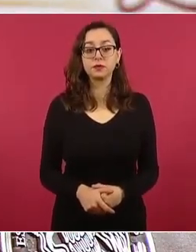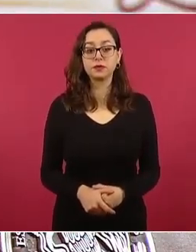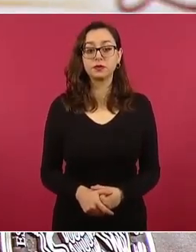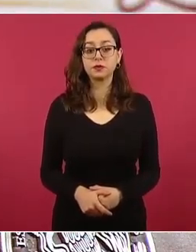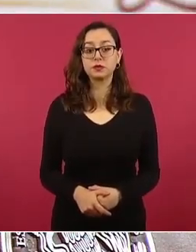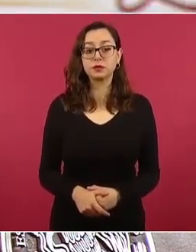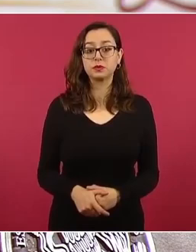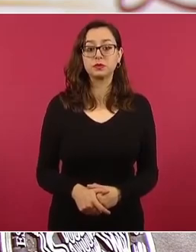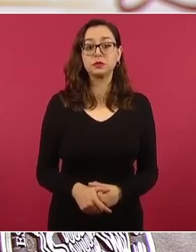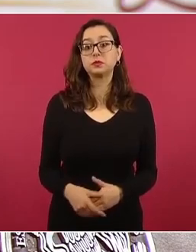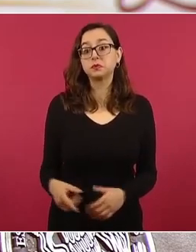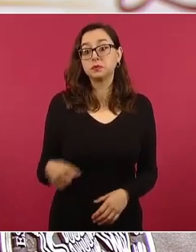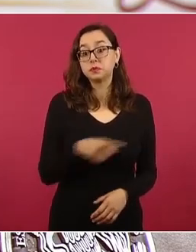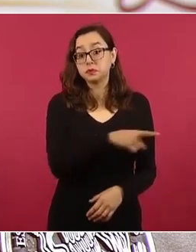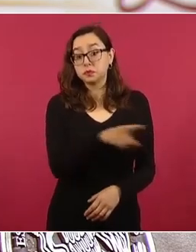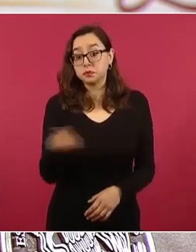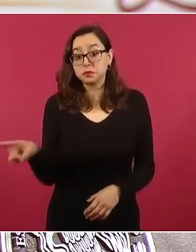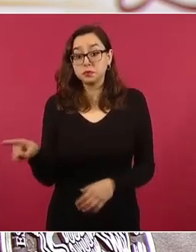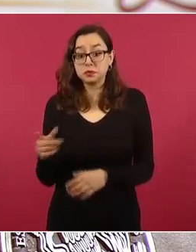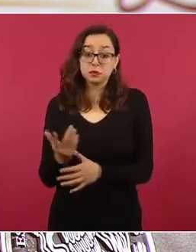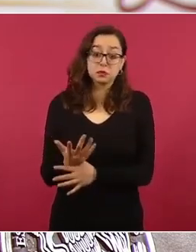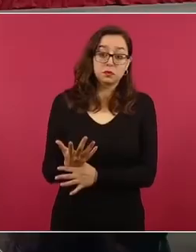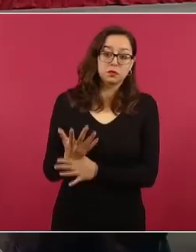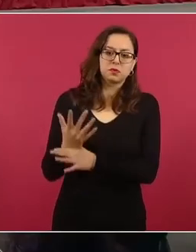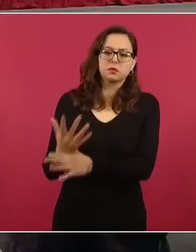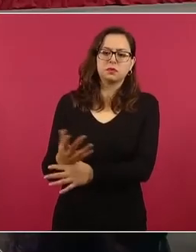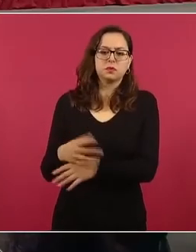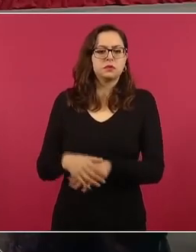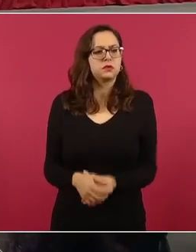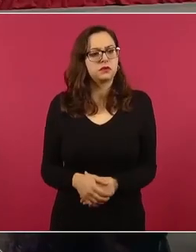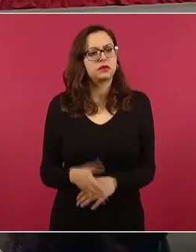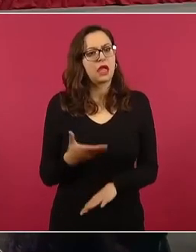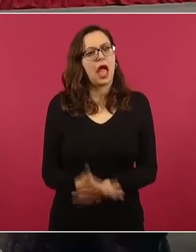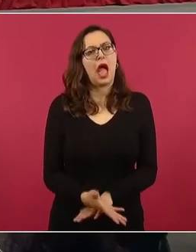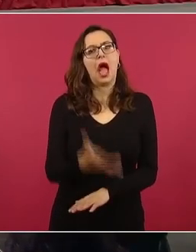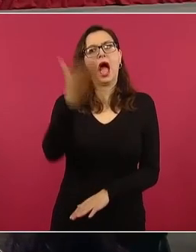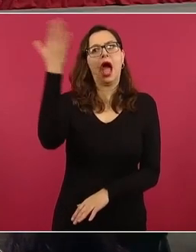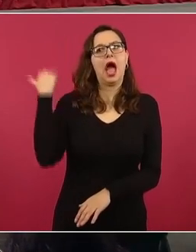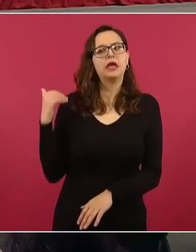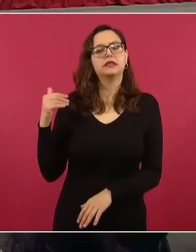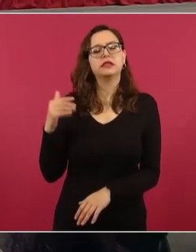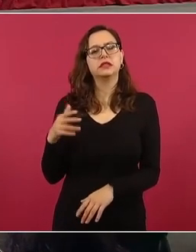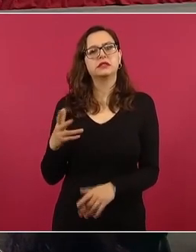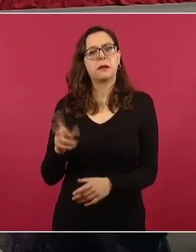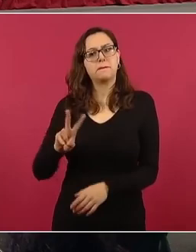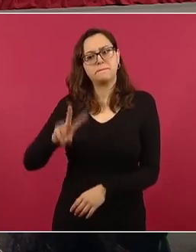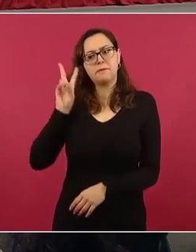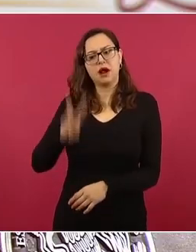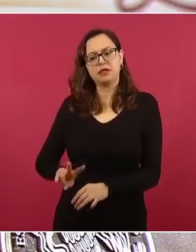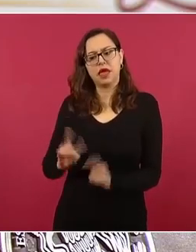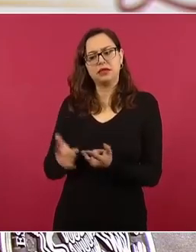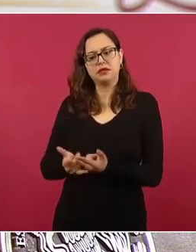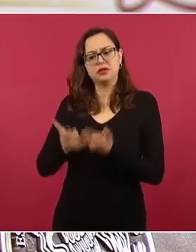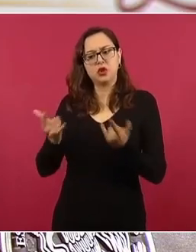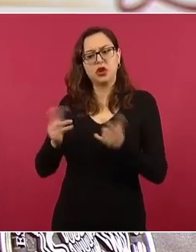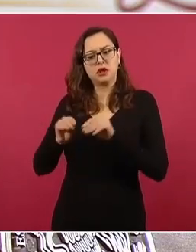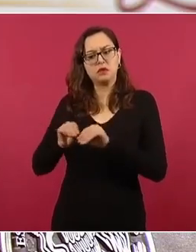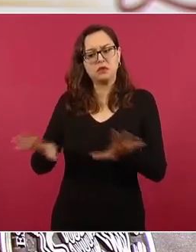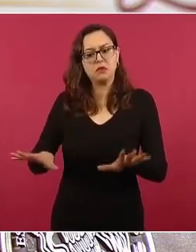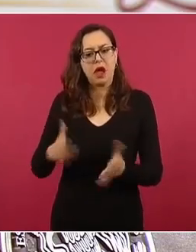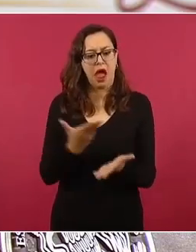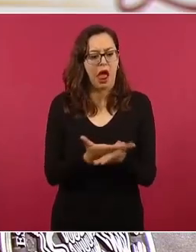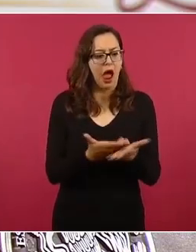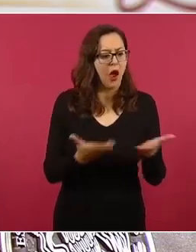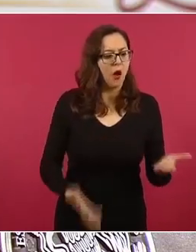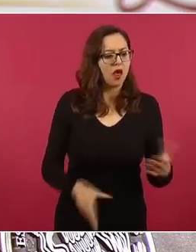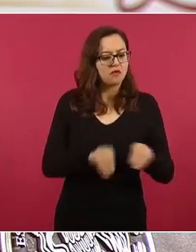informe no dice nada nuevo, que es lo mismo de la verdad histórica, lo cual es absolutamente falso. La